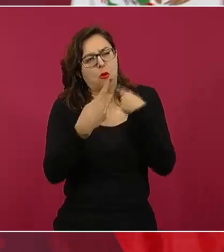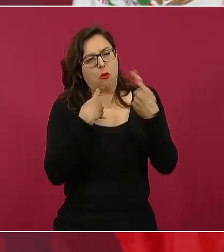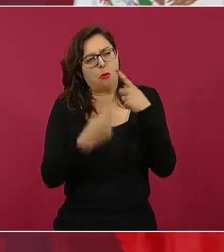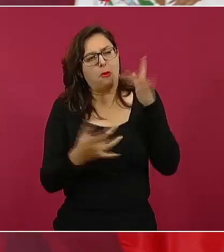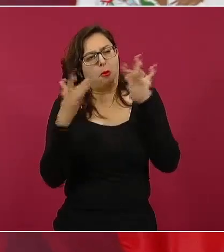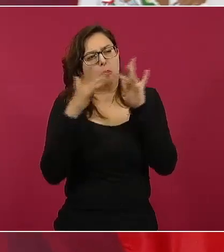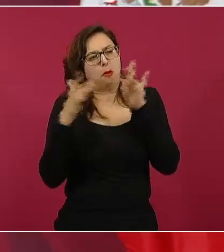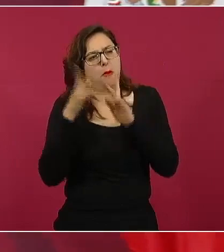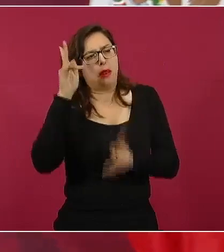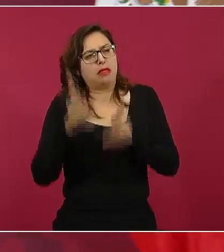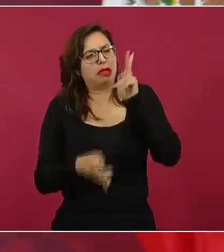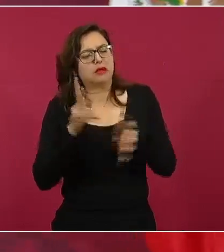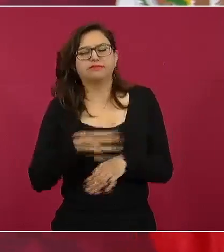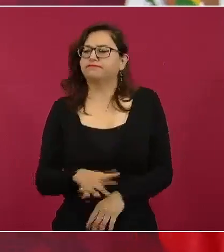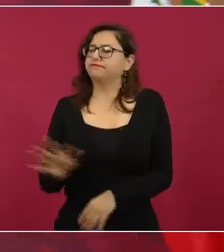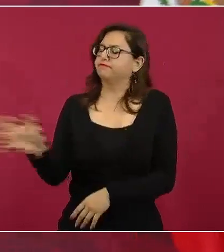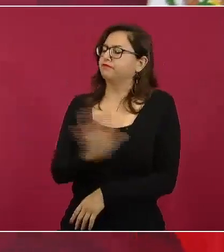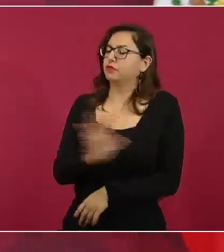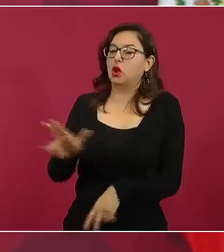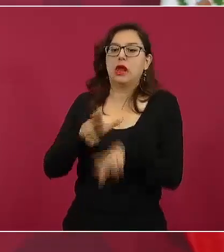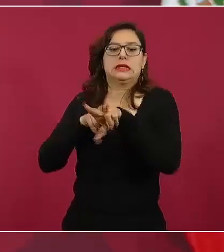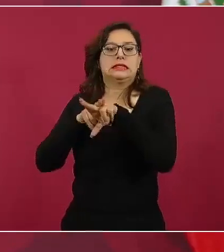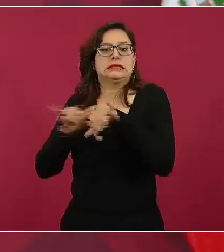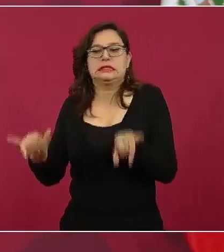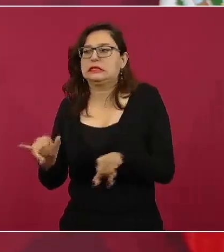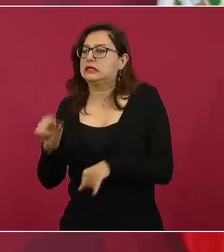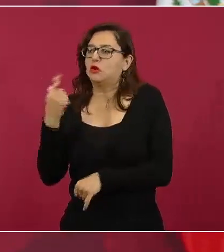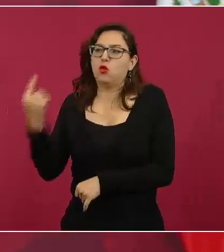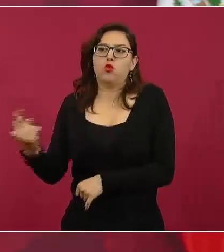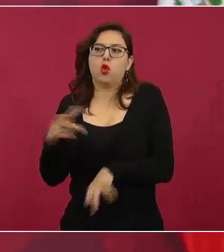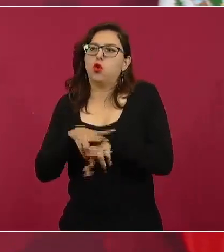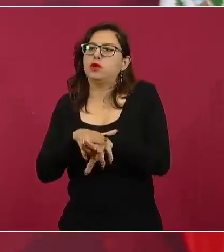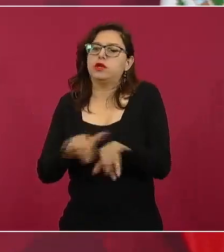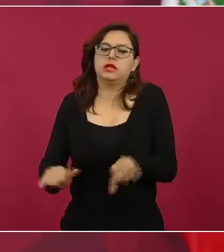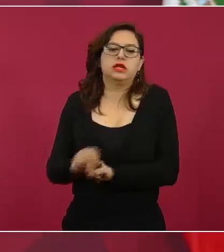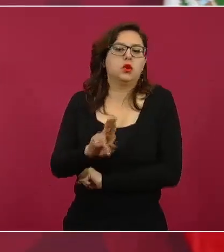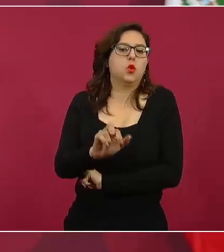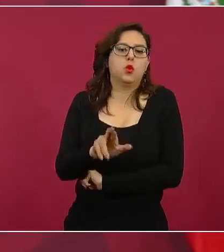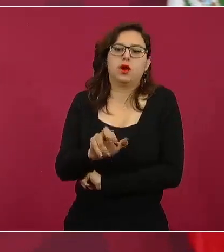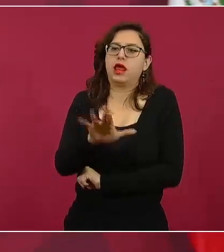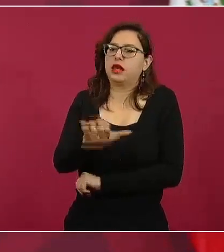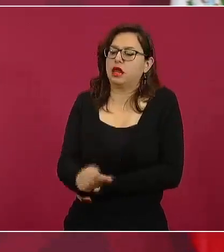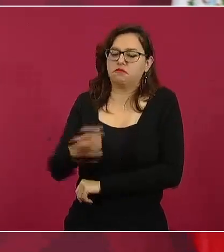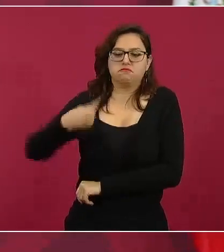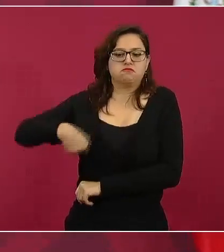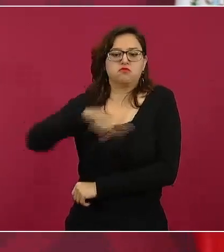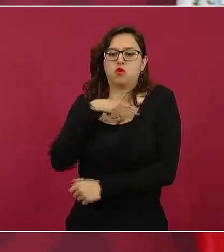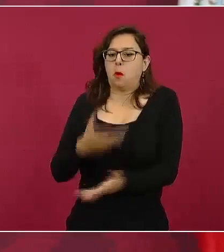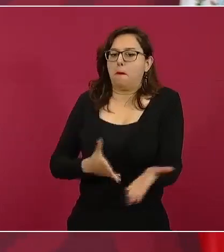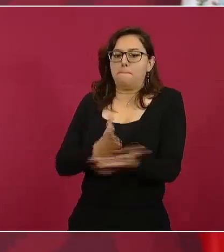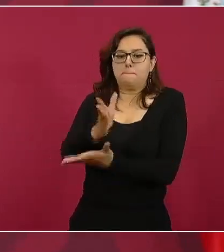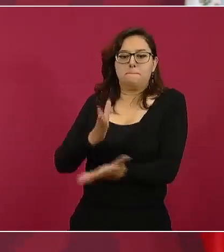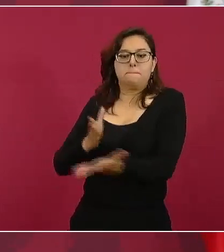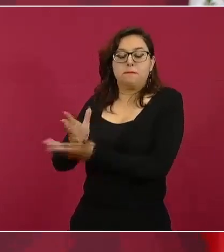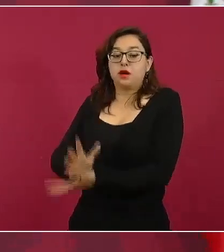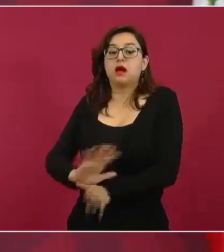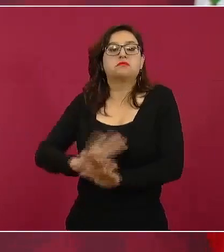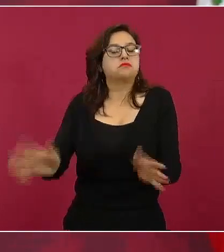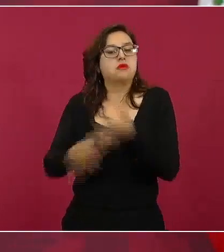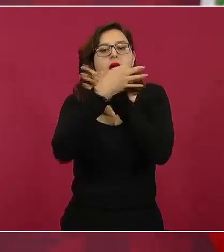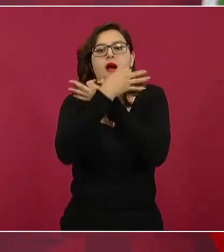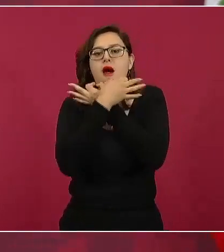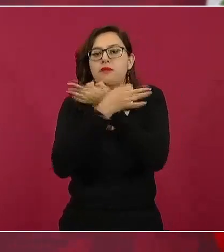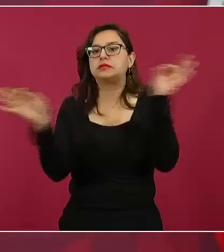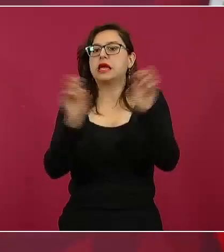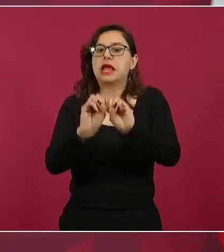con el de Ucrania, no nos metemos y es muy claro, estamos en contra de las invasiones de Rusia,